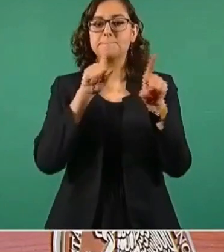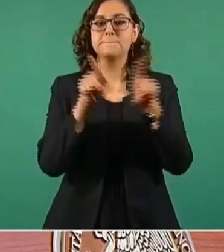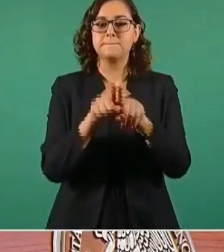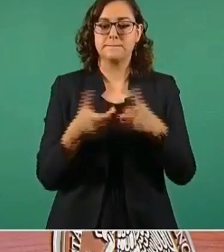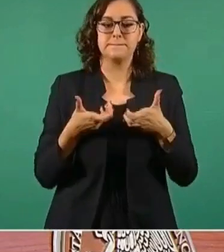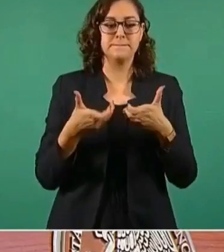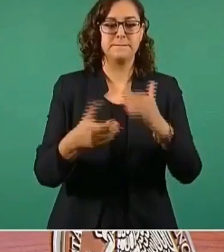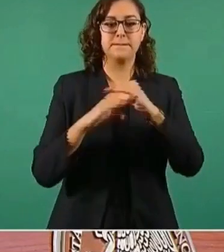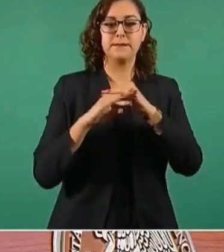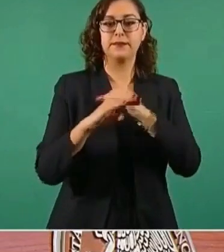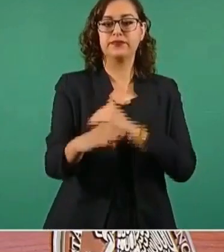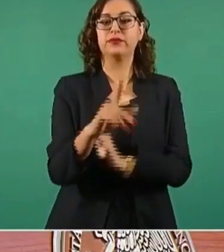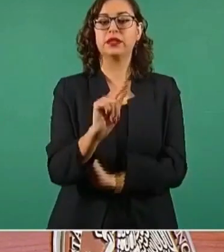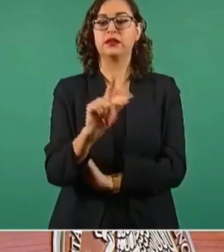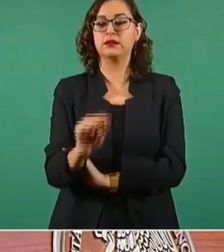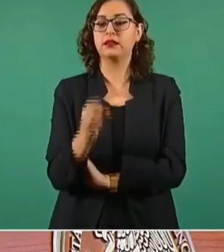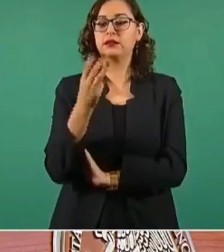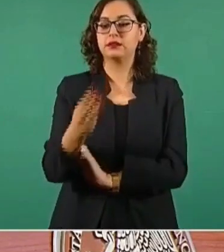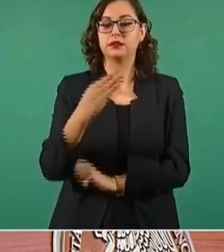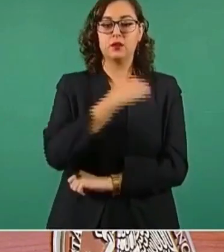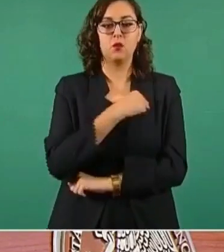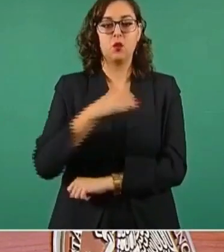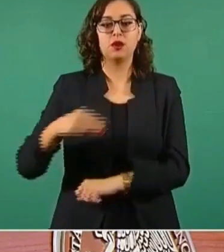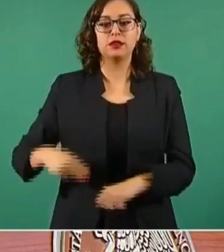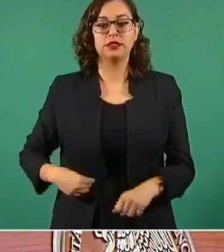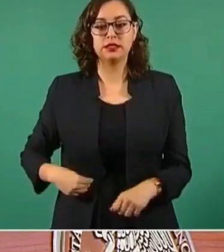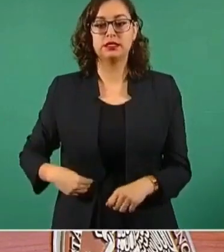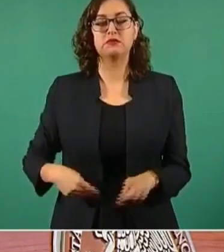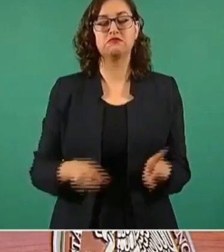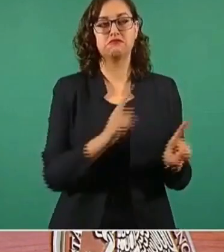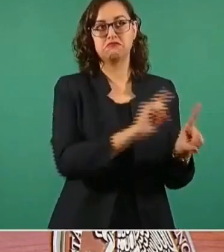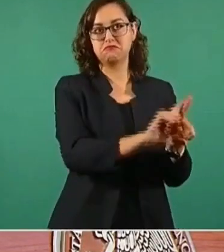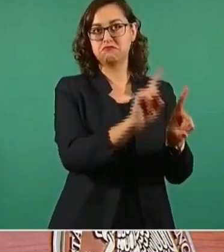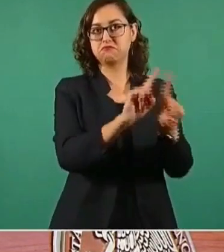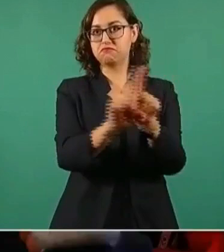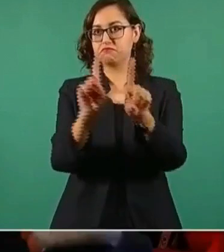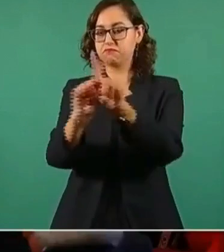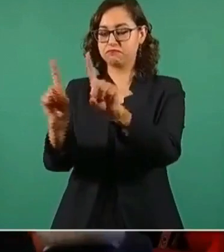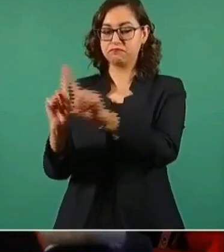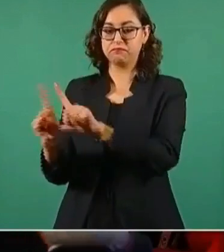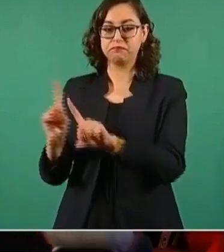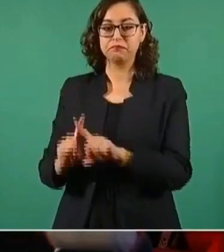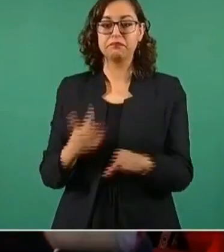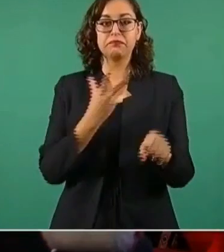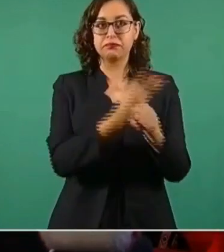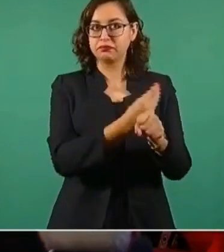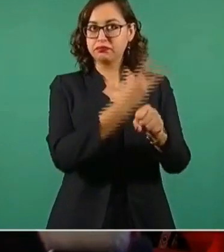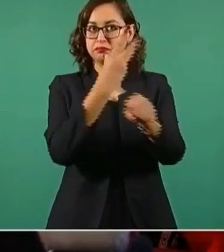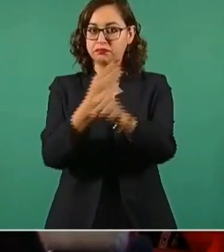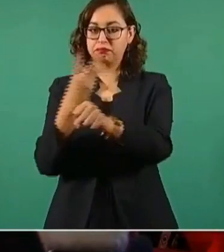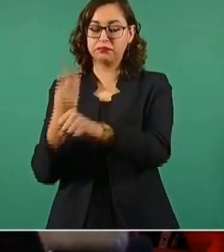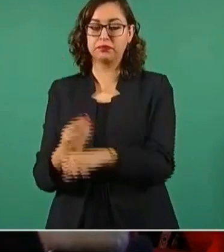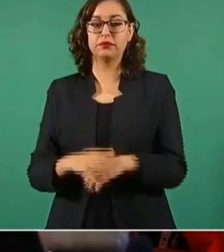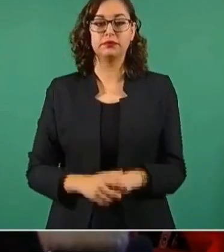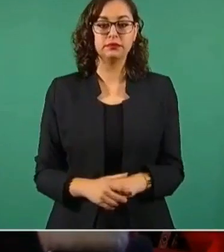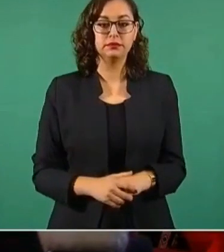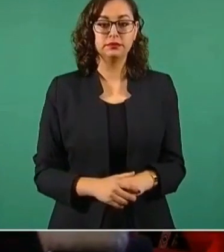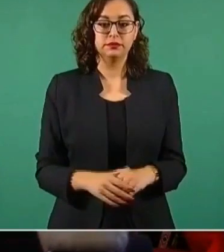en 77 municipios de varios estados. Se han entregado en total